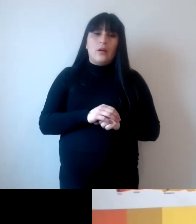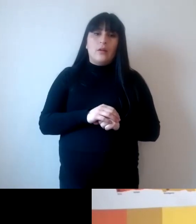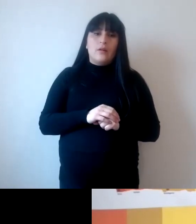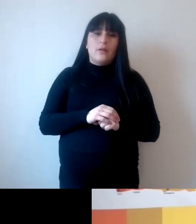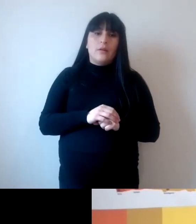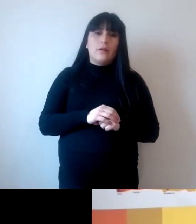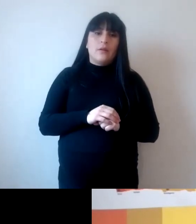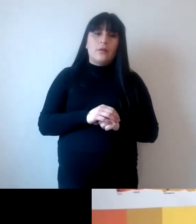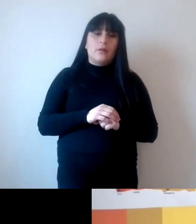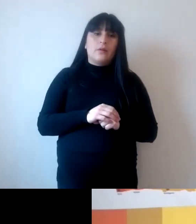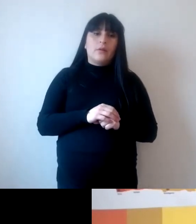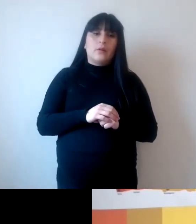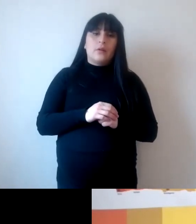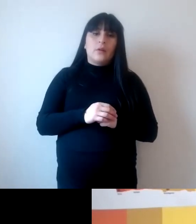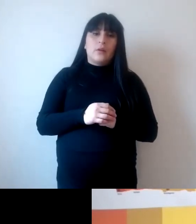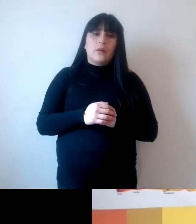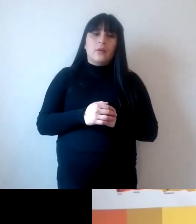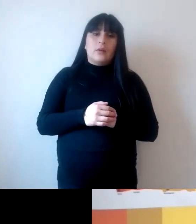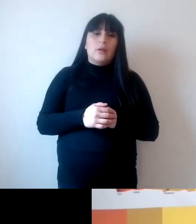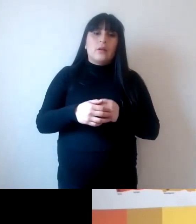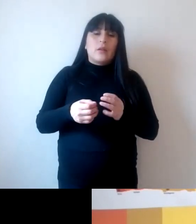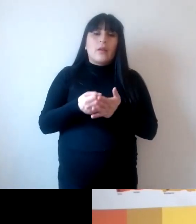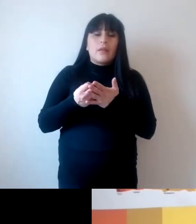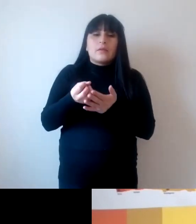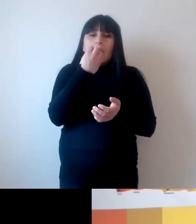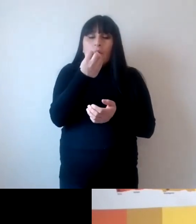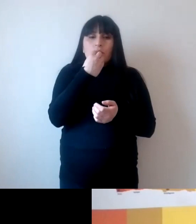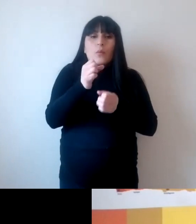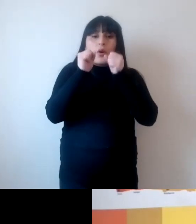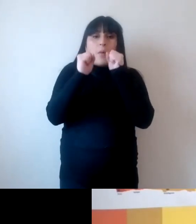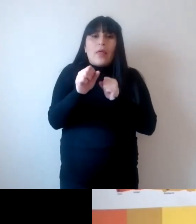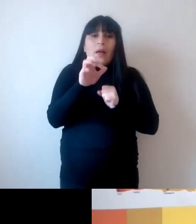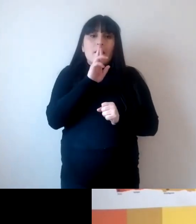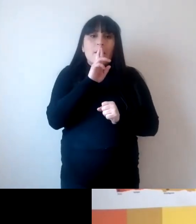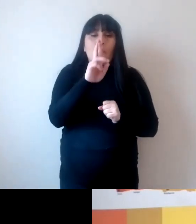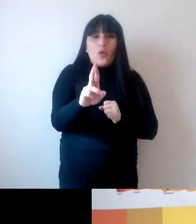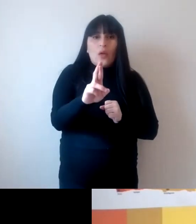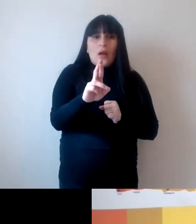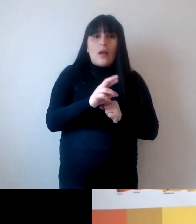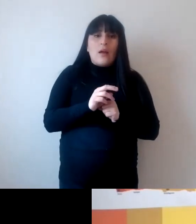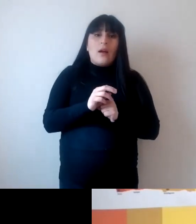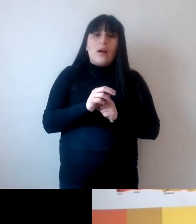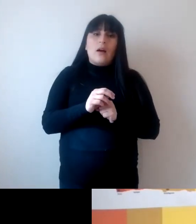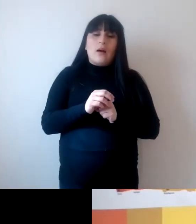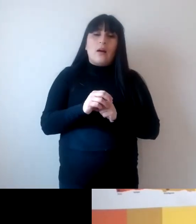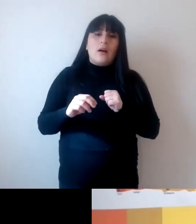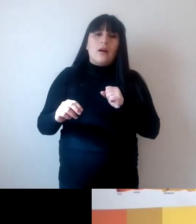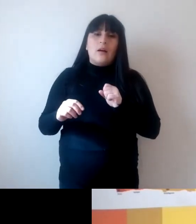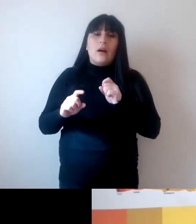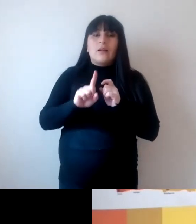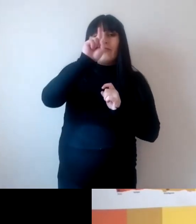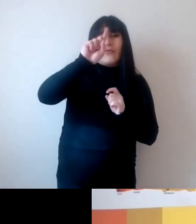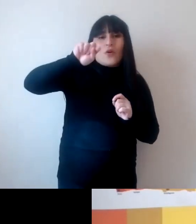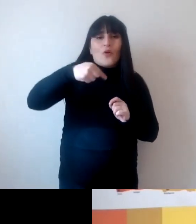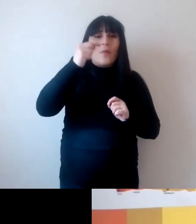social de producción y consumo que permita realmente responder a ese descenso que nos lleve al grado y medio que sería